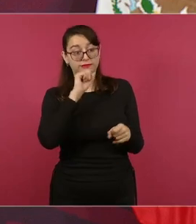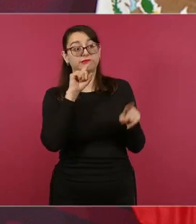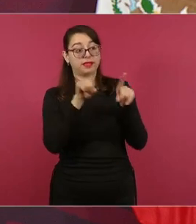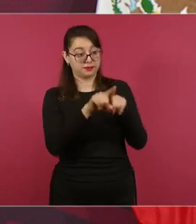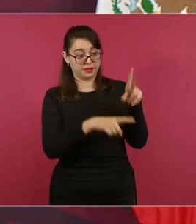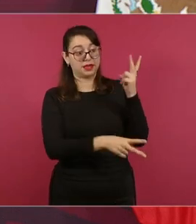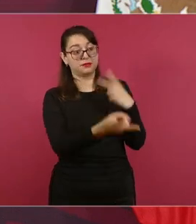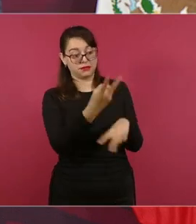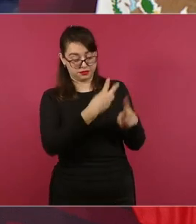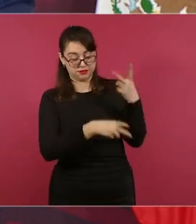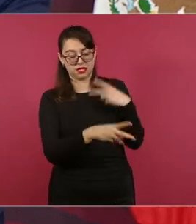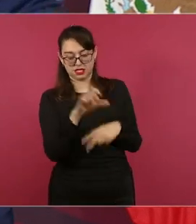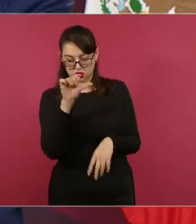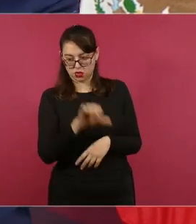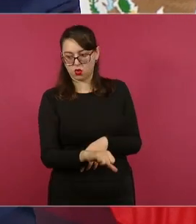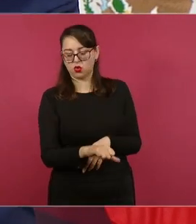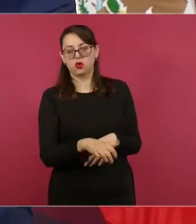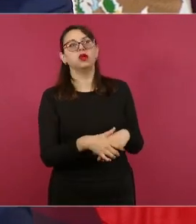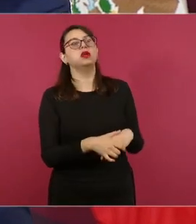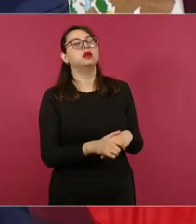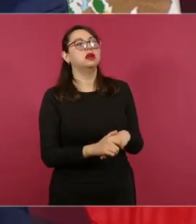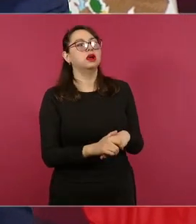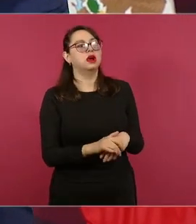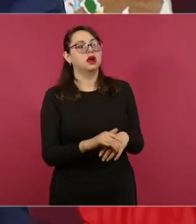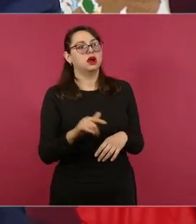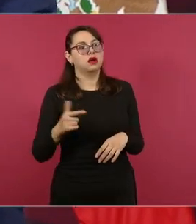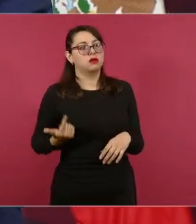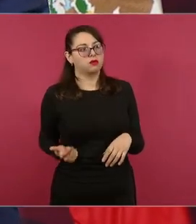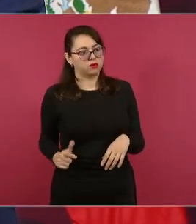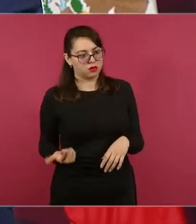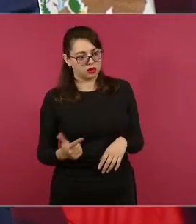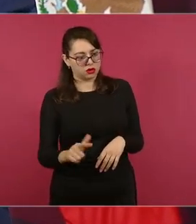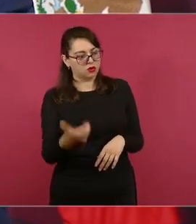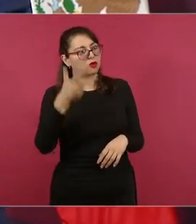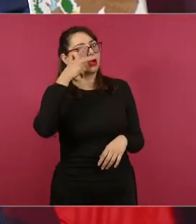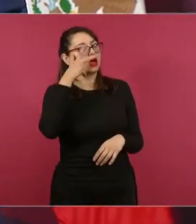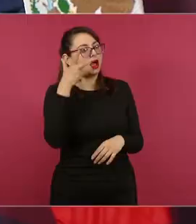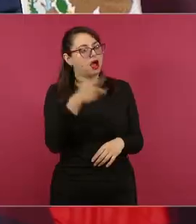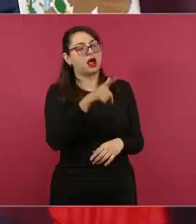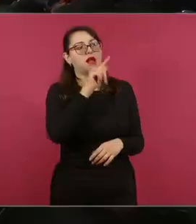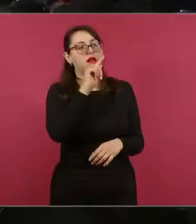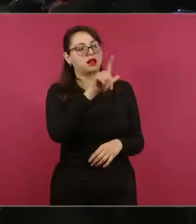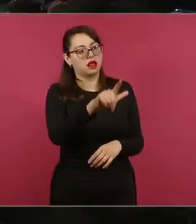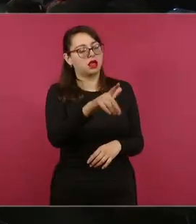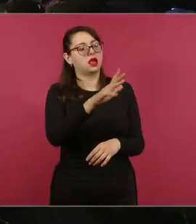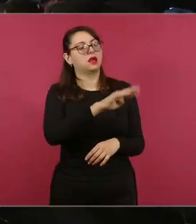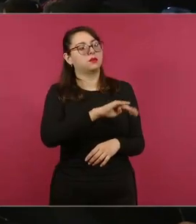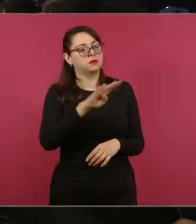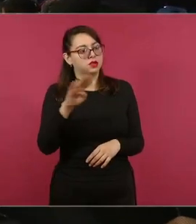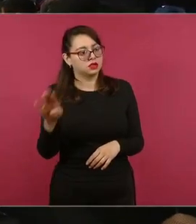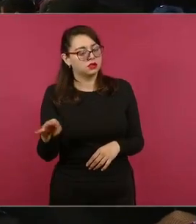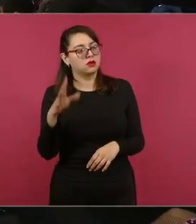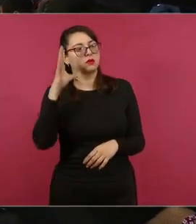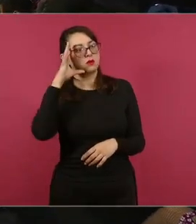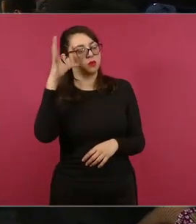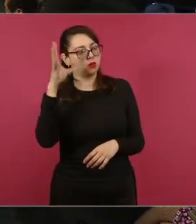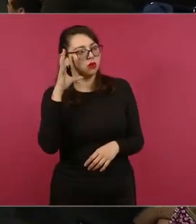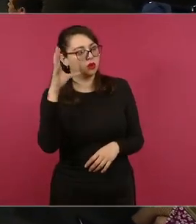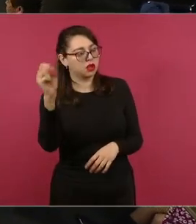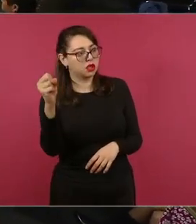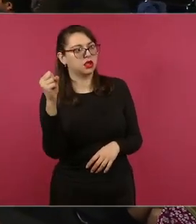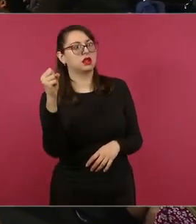vienen desde Ciudad Juárez también, Guanajuato, Hidalgo, Jalisco, Michoacán, Morelos,